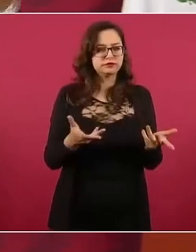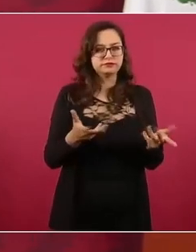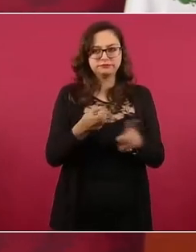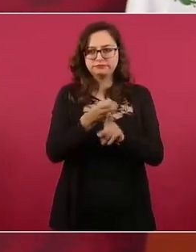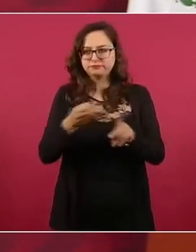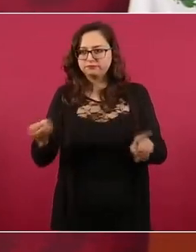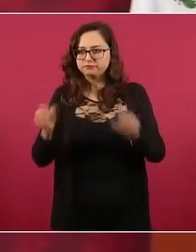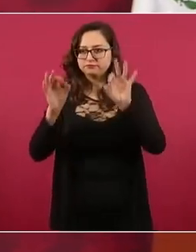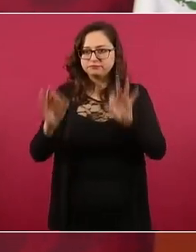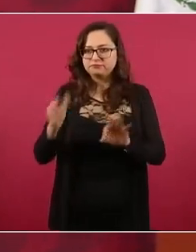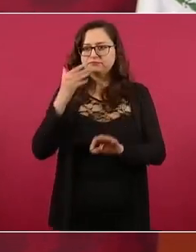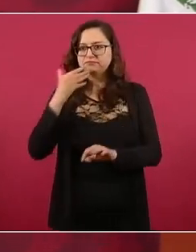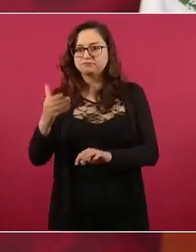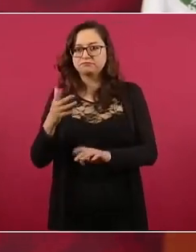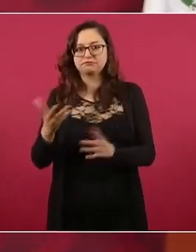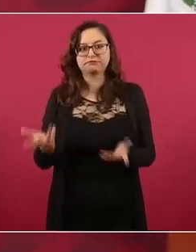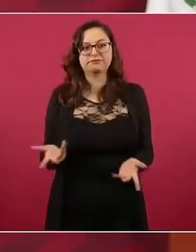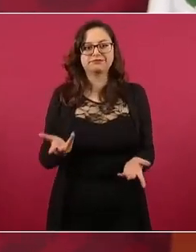falacia.